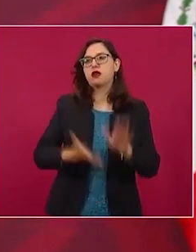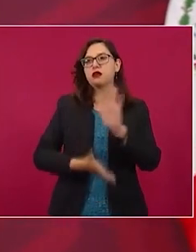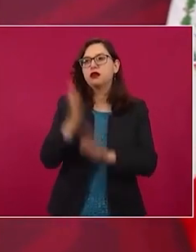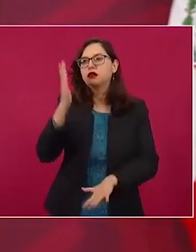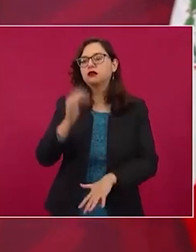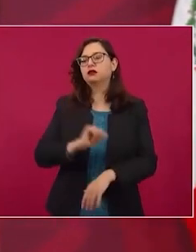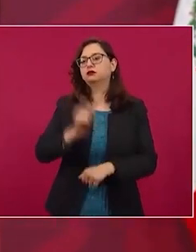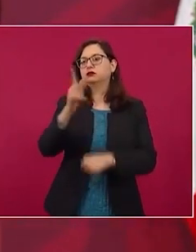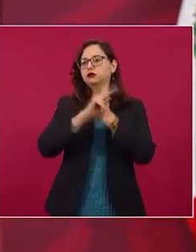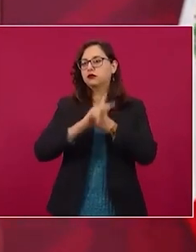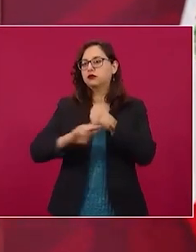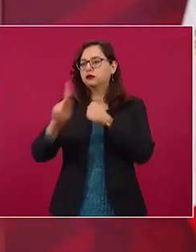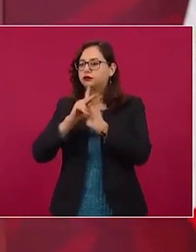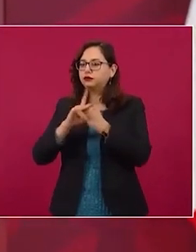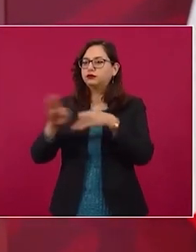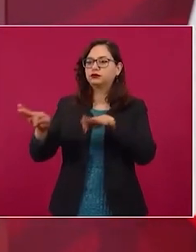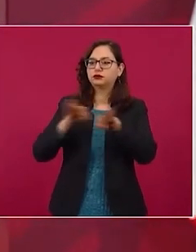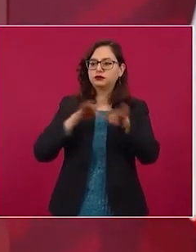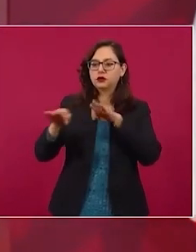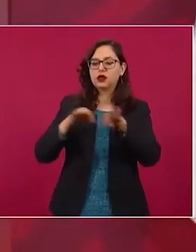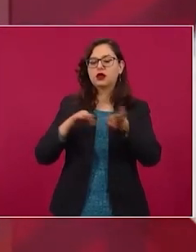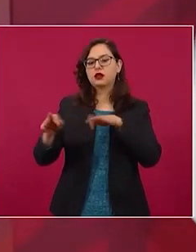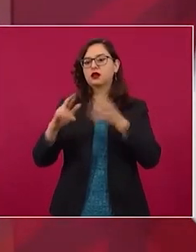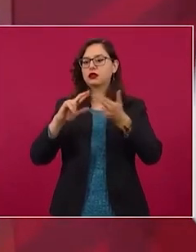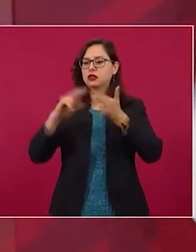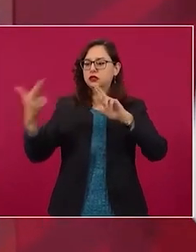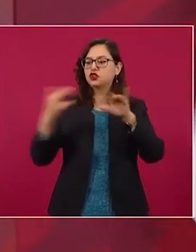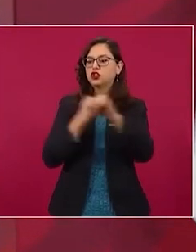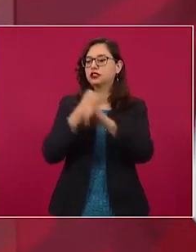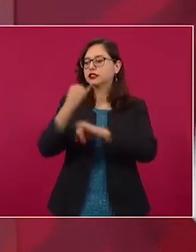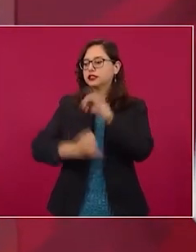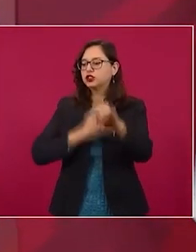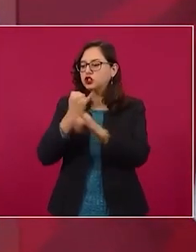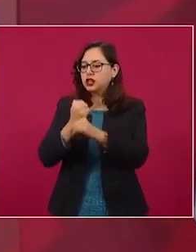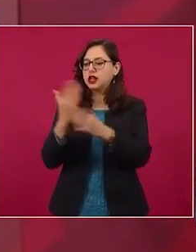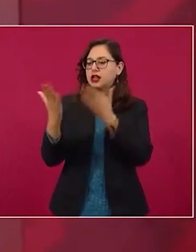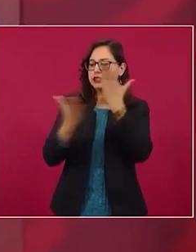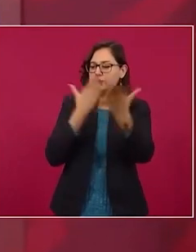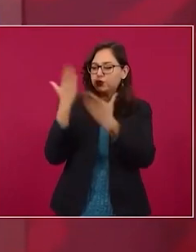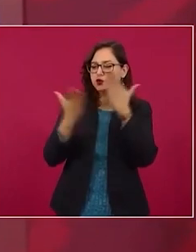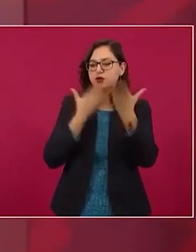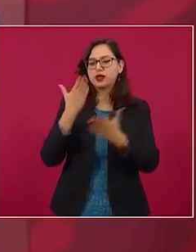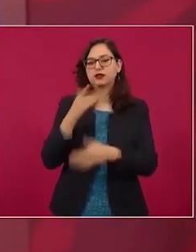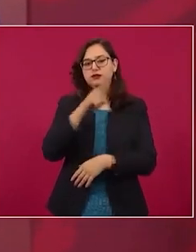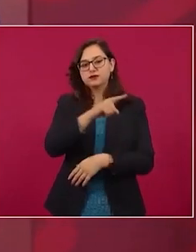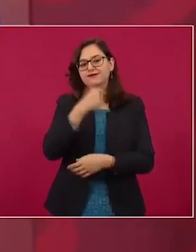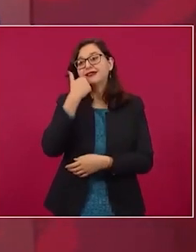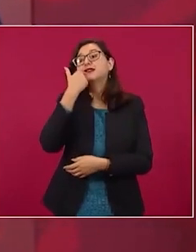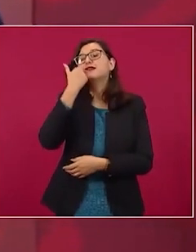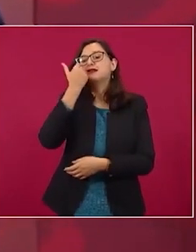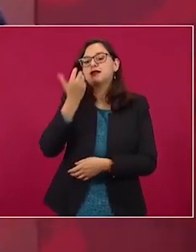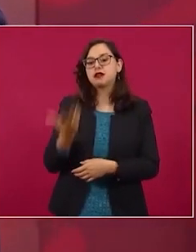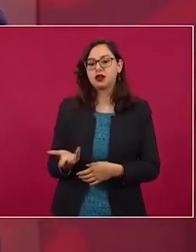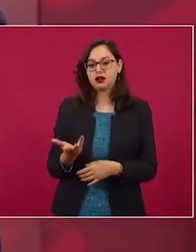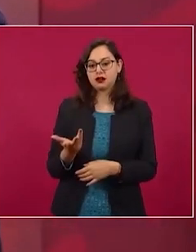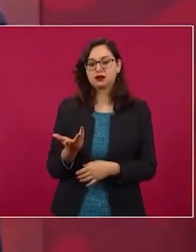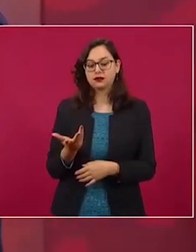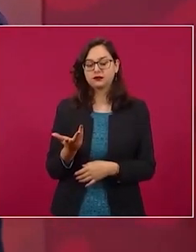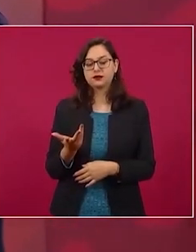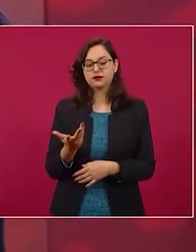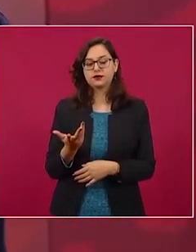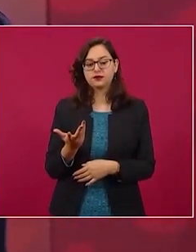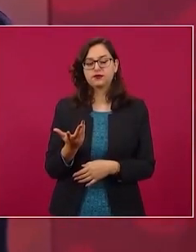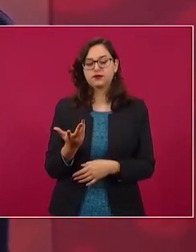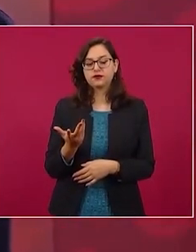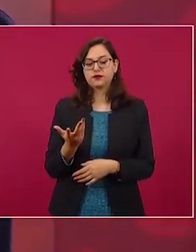relaciones internacionales, y que ella tenía ese deseo de